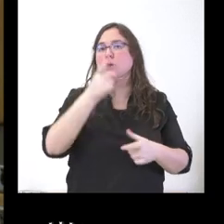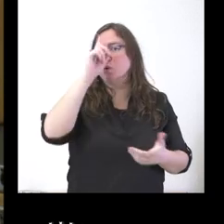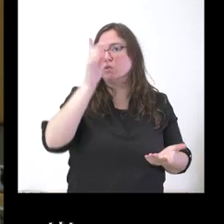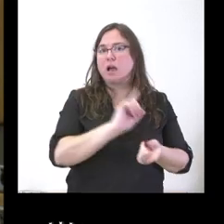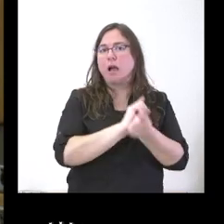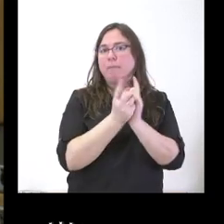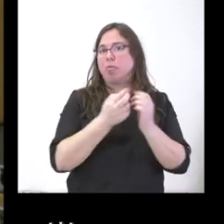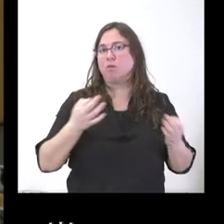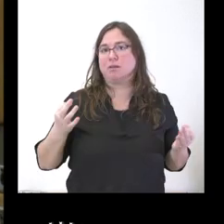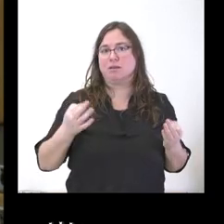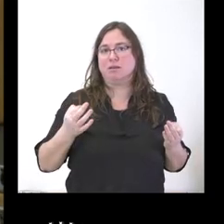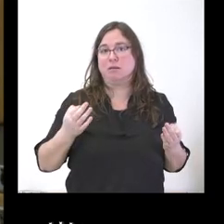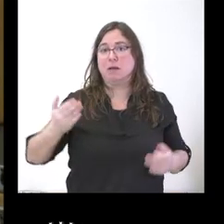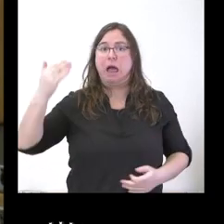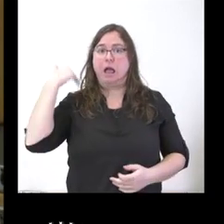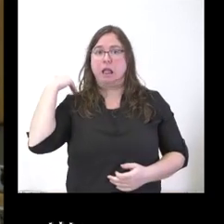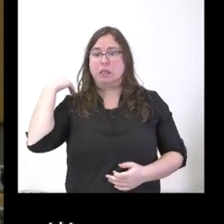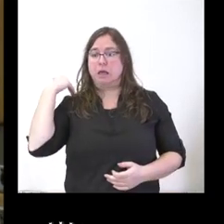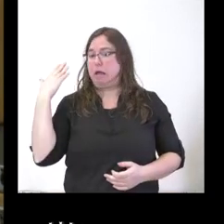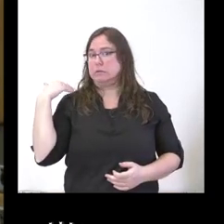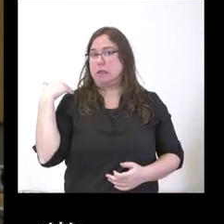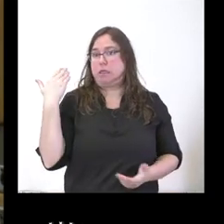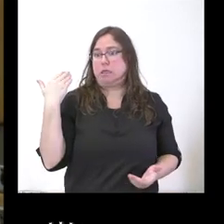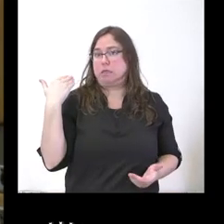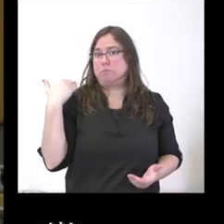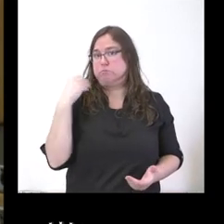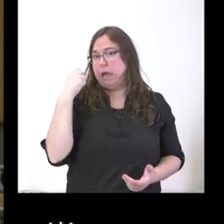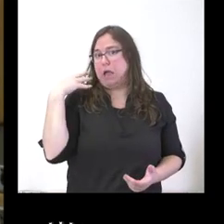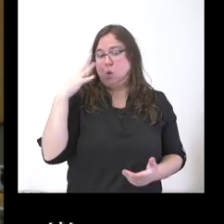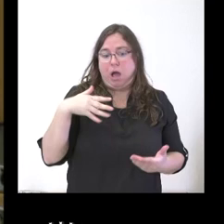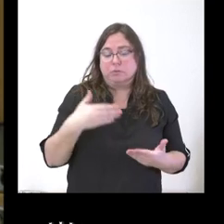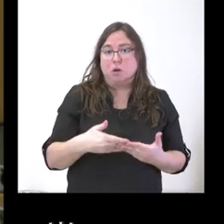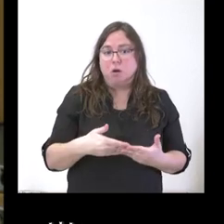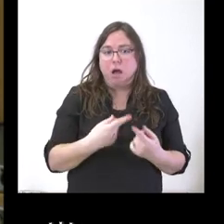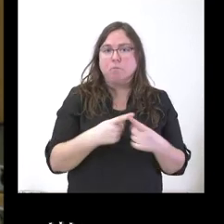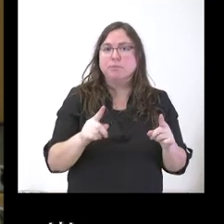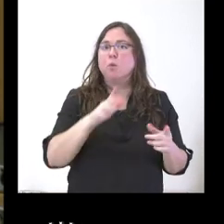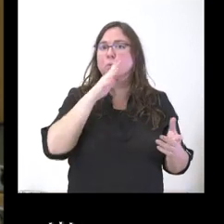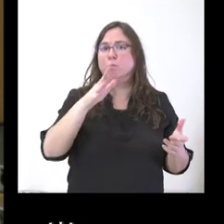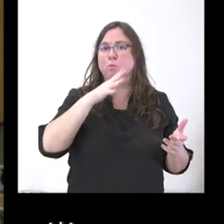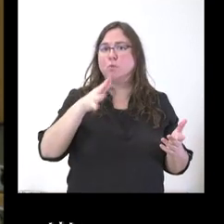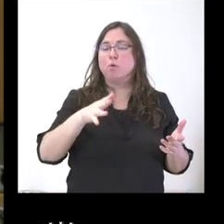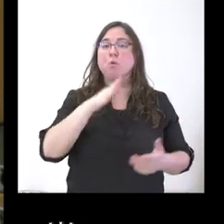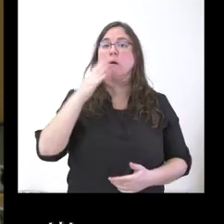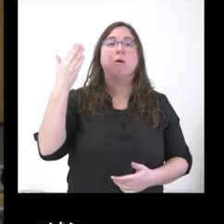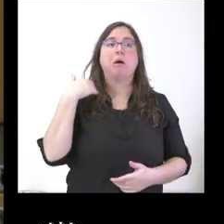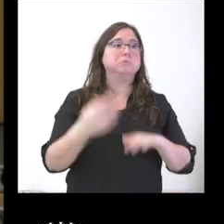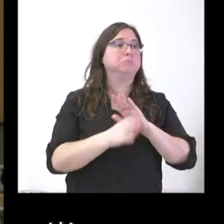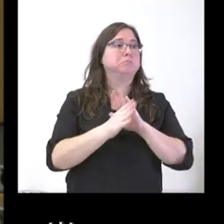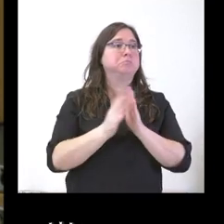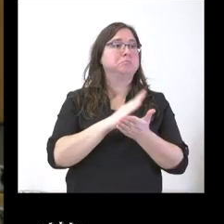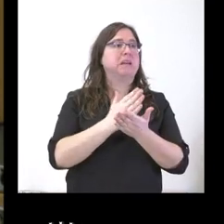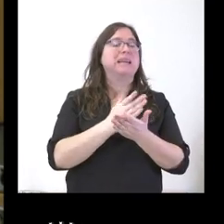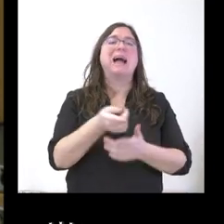lo que había hasta hace unos años y lo que hay ahora, porque entonces no se planteaba que fuera una